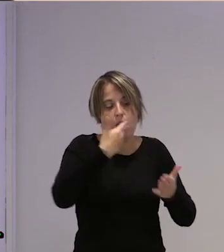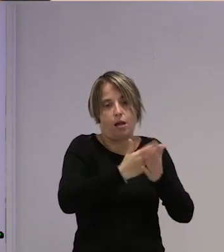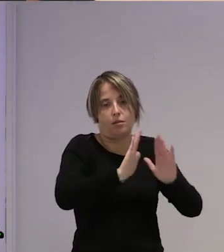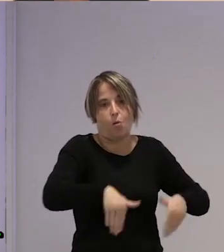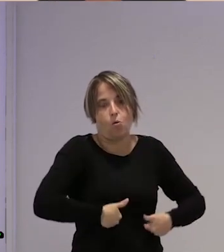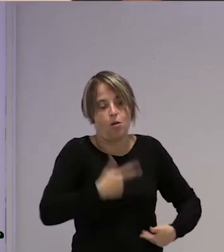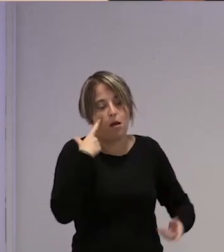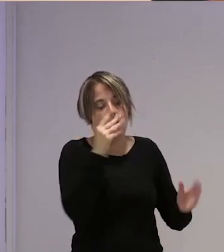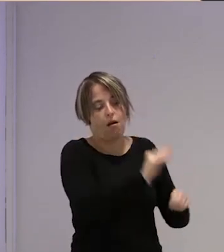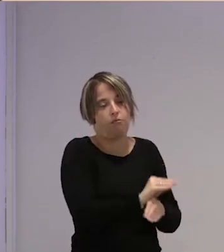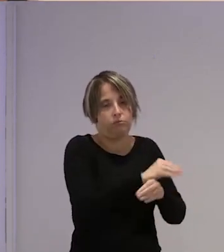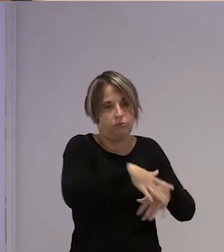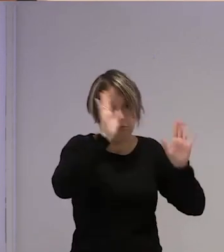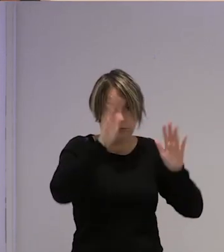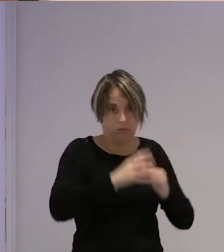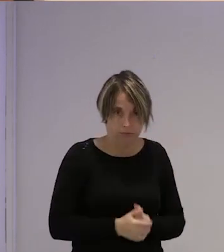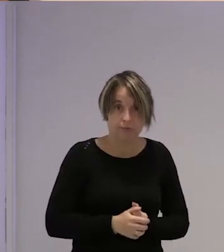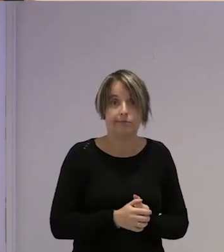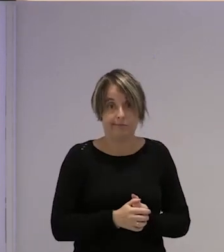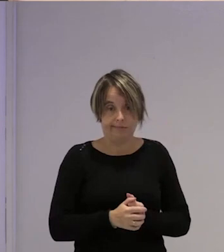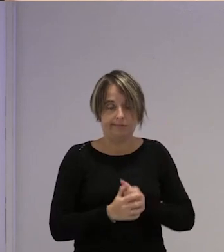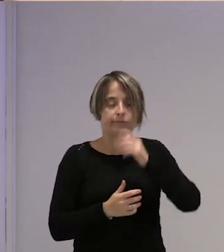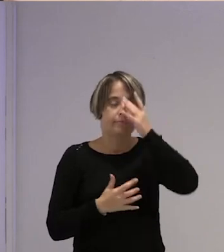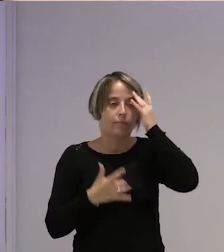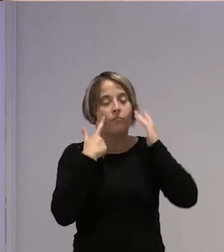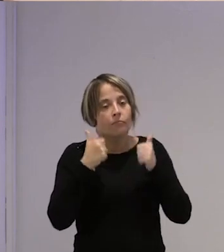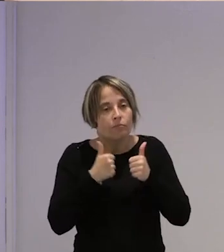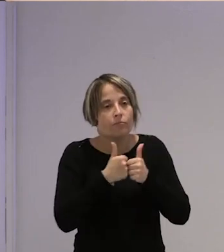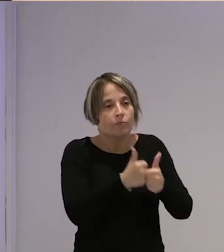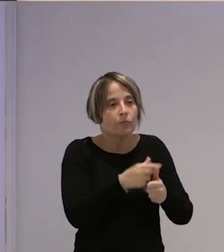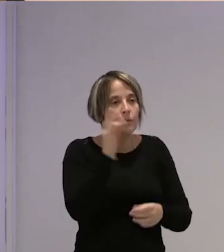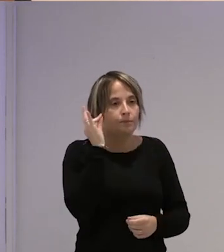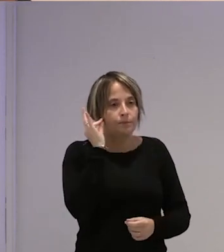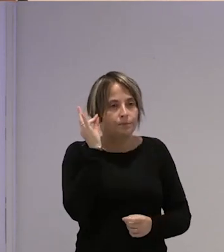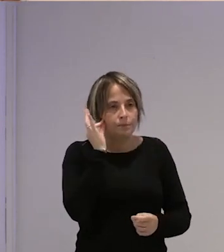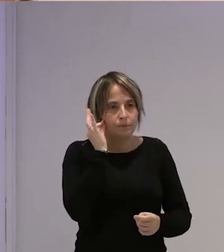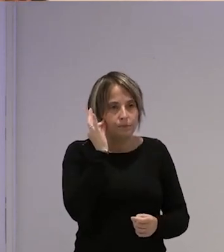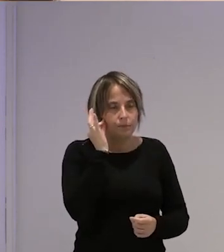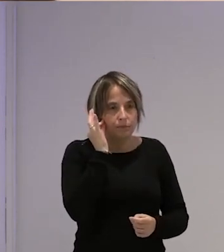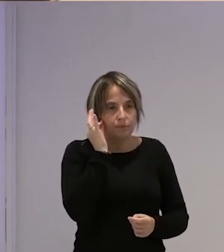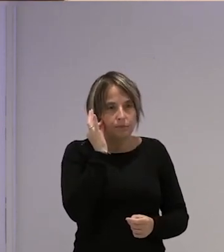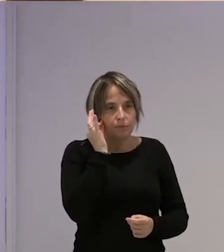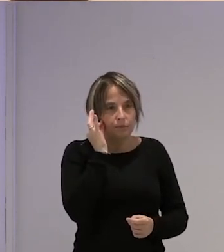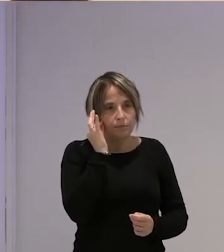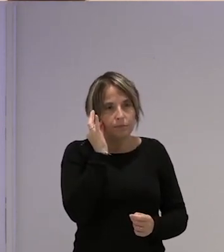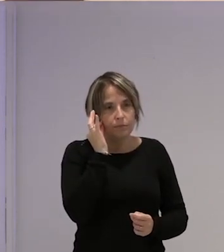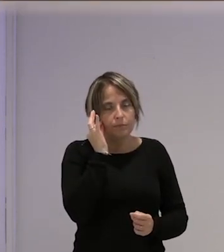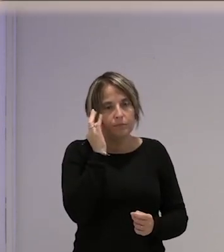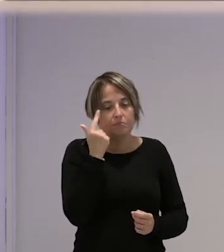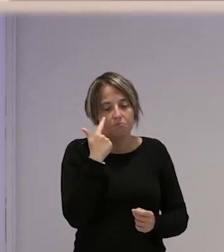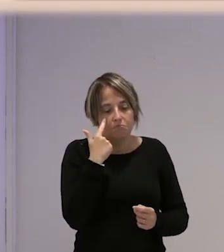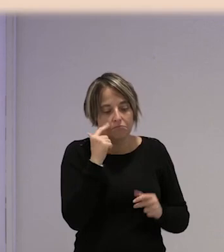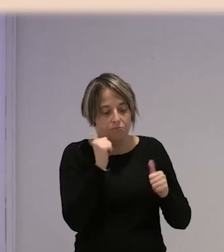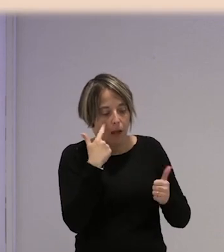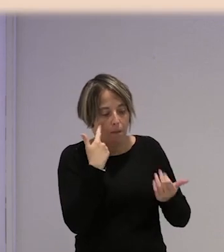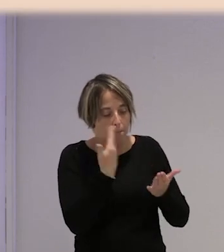de las vacaciones. Entonces fuimos para allá y empezamos